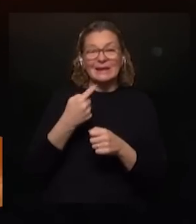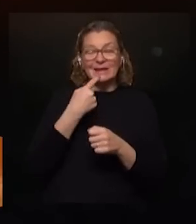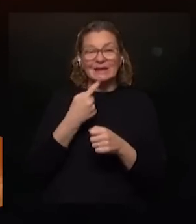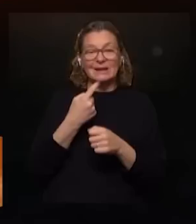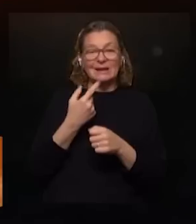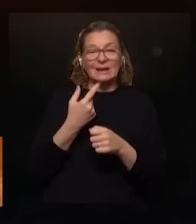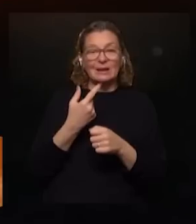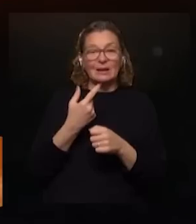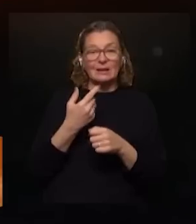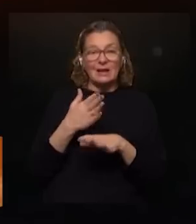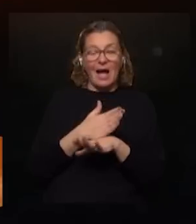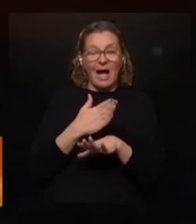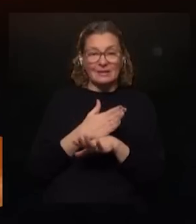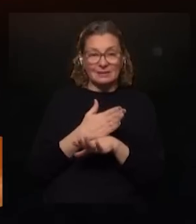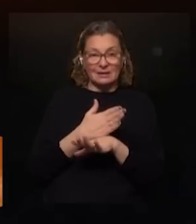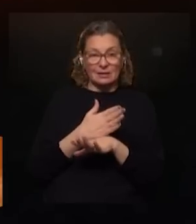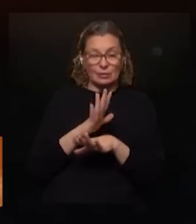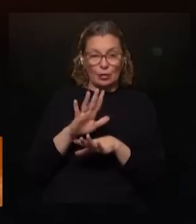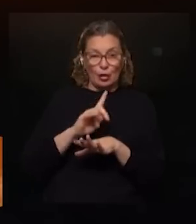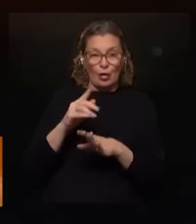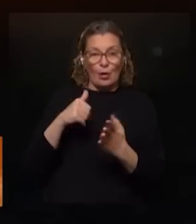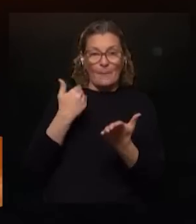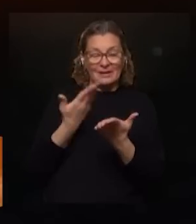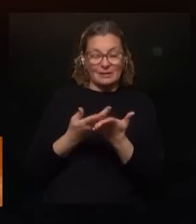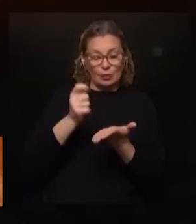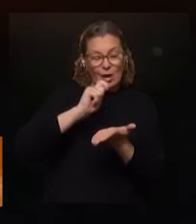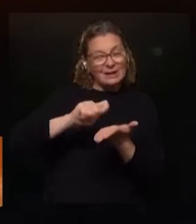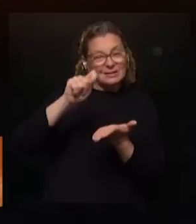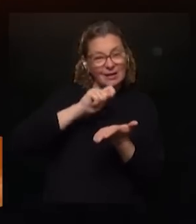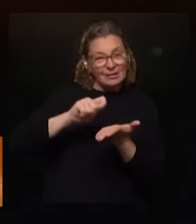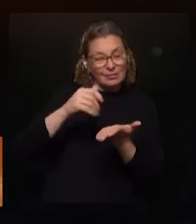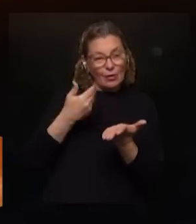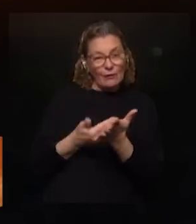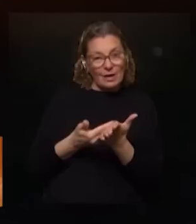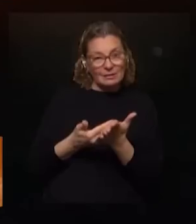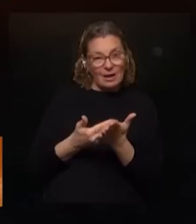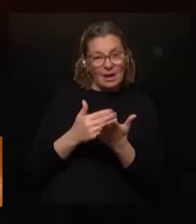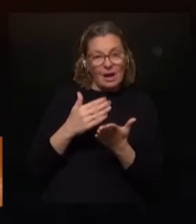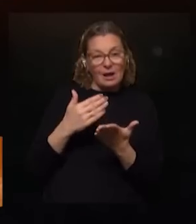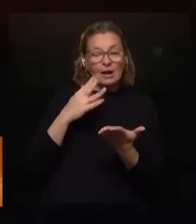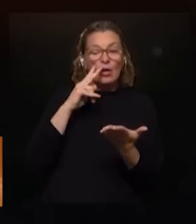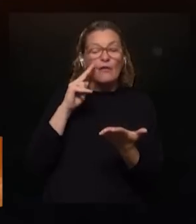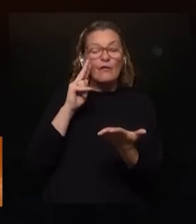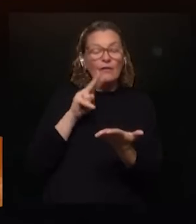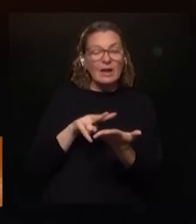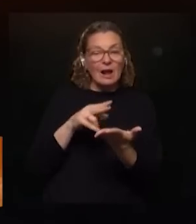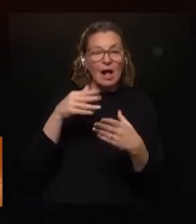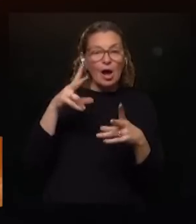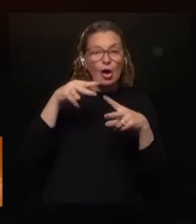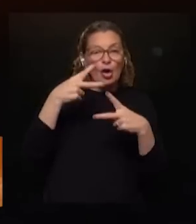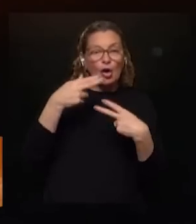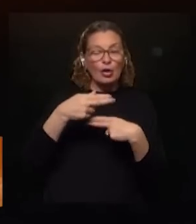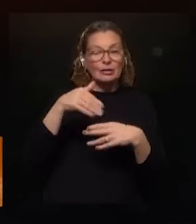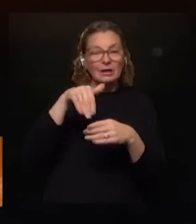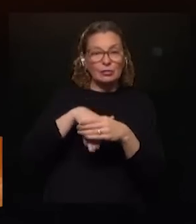está en una etapa previa es decir no se presentó el texto la redacción ante la corte electoral el del PIT-CNT